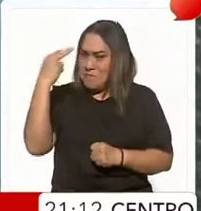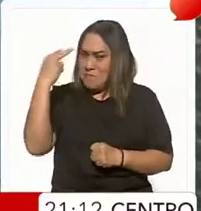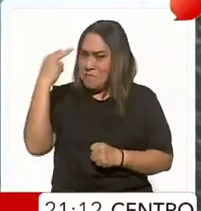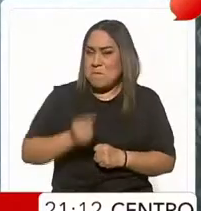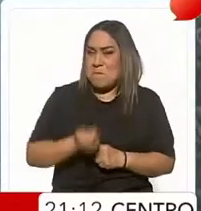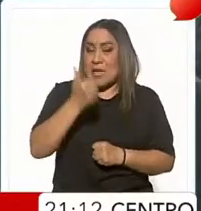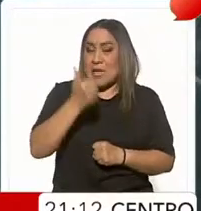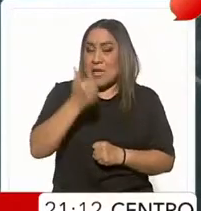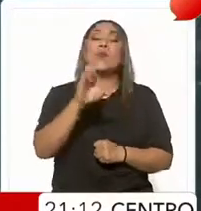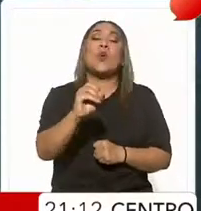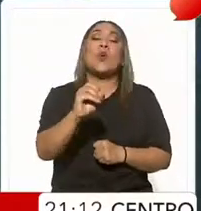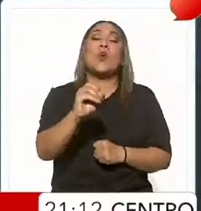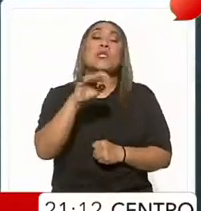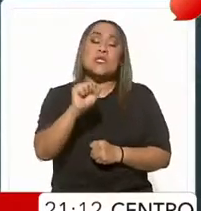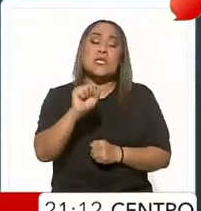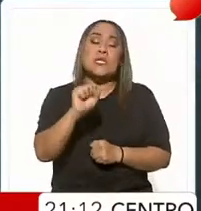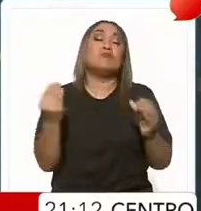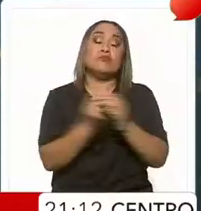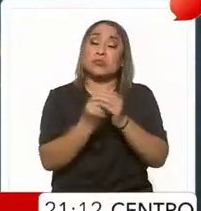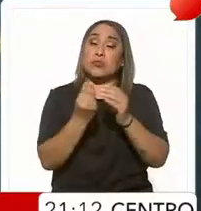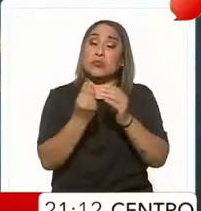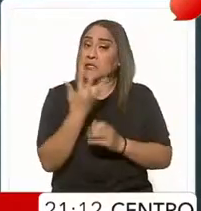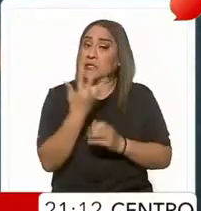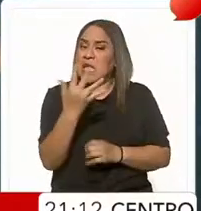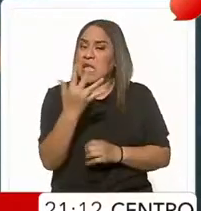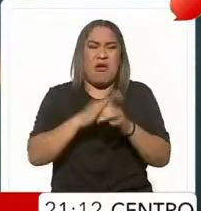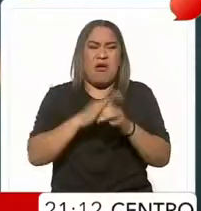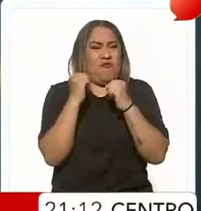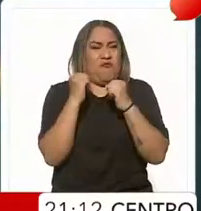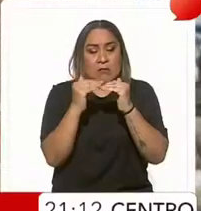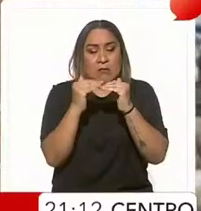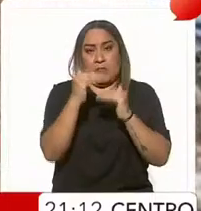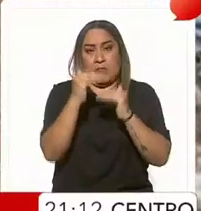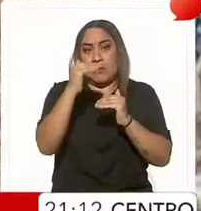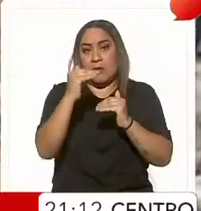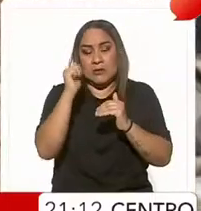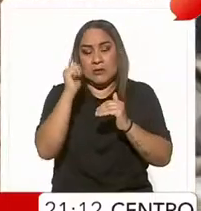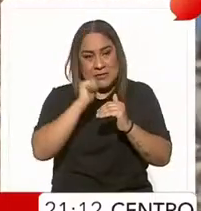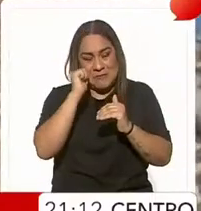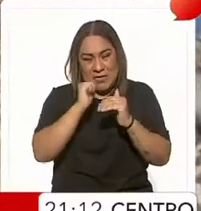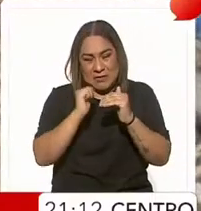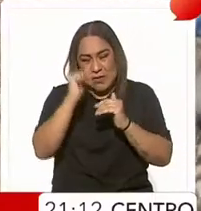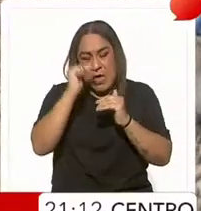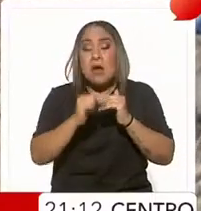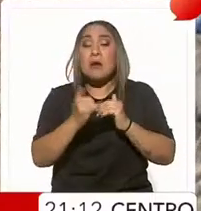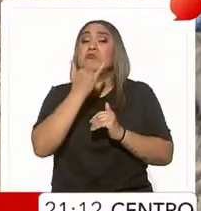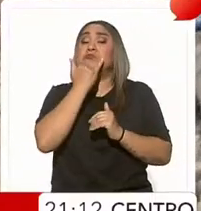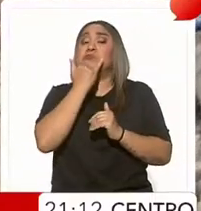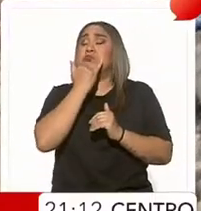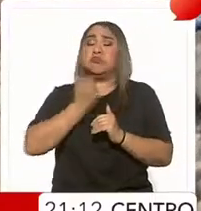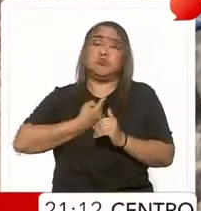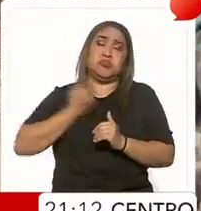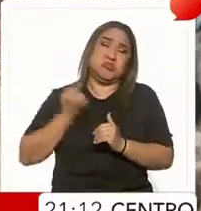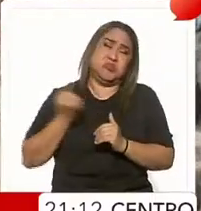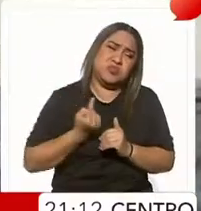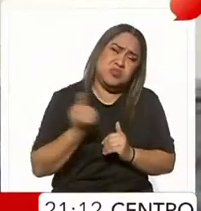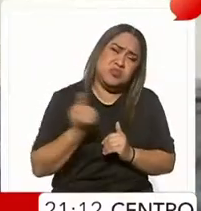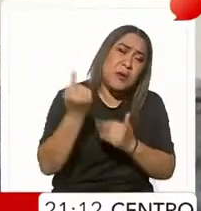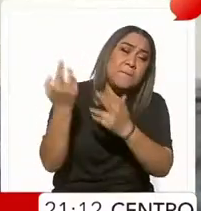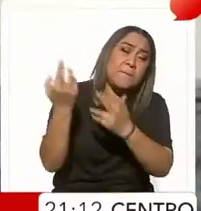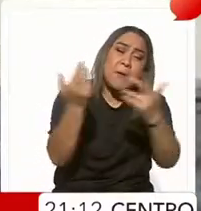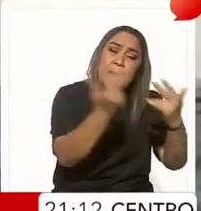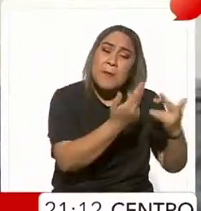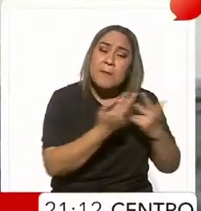Otis, de categoría 5, la máxima en la escala Zafir Simpson, había acabado con todo a su paso